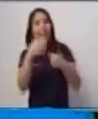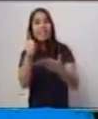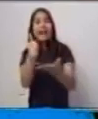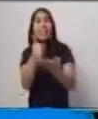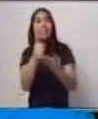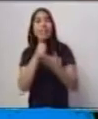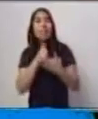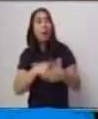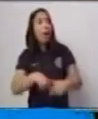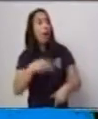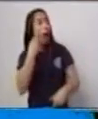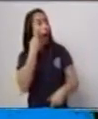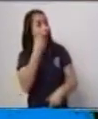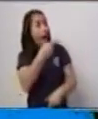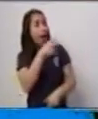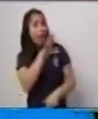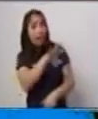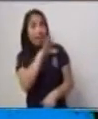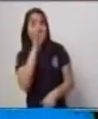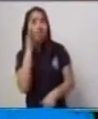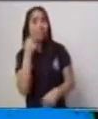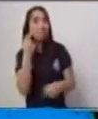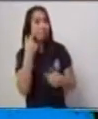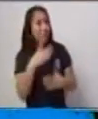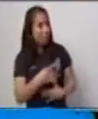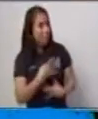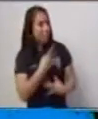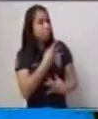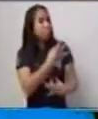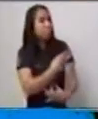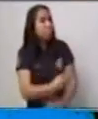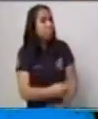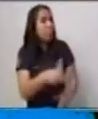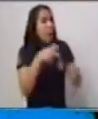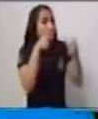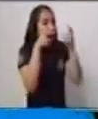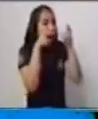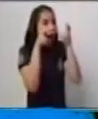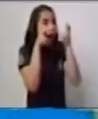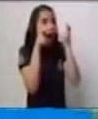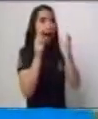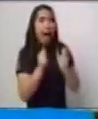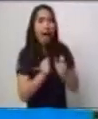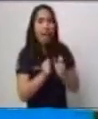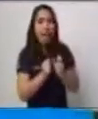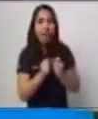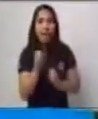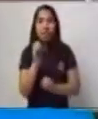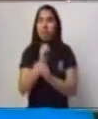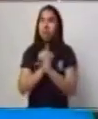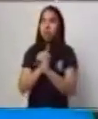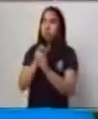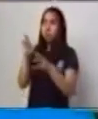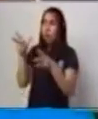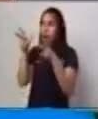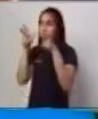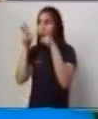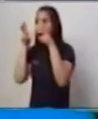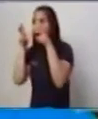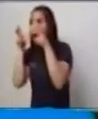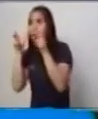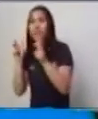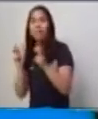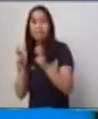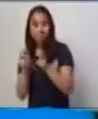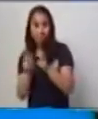eso permite de alguna manera tener un equilibrio de colores, de texturas.